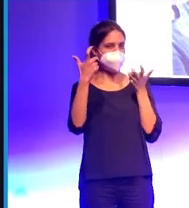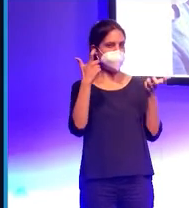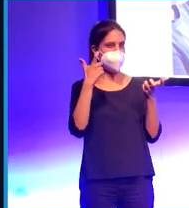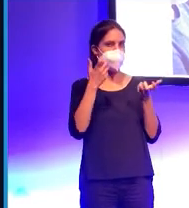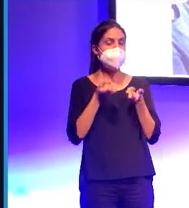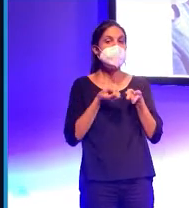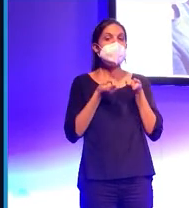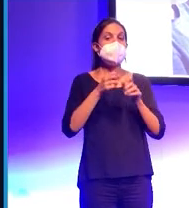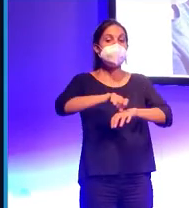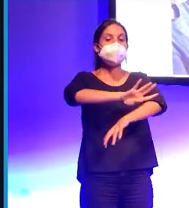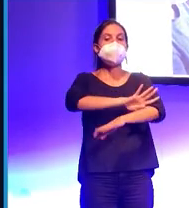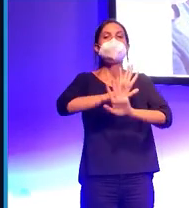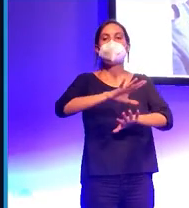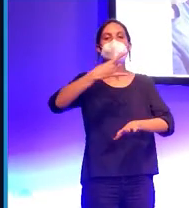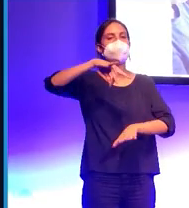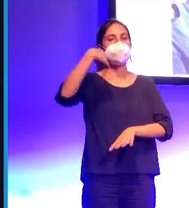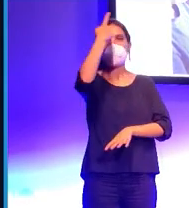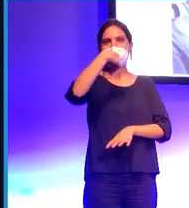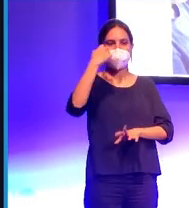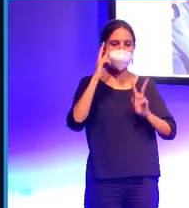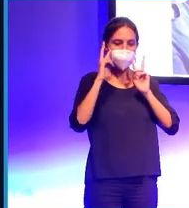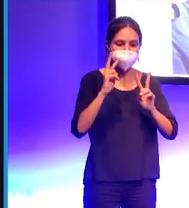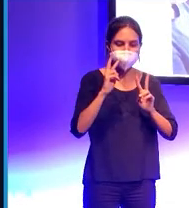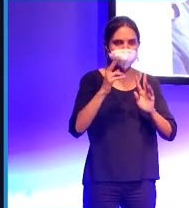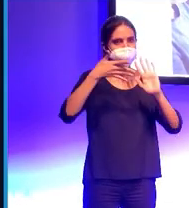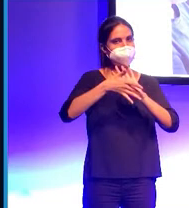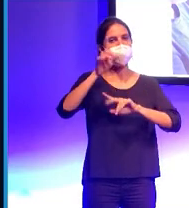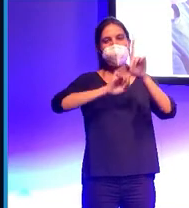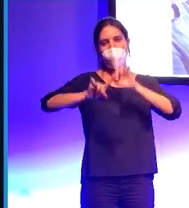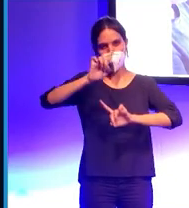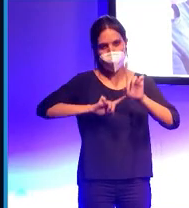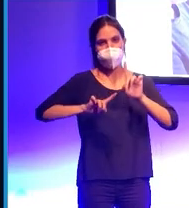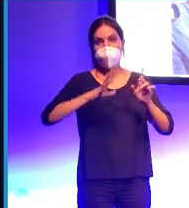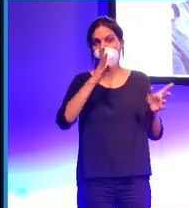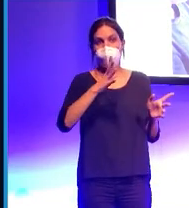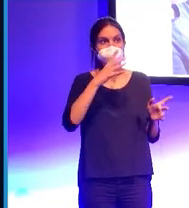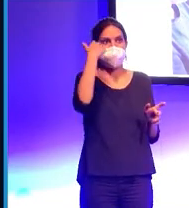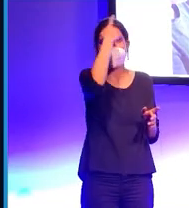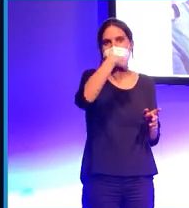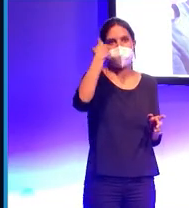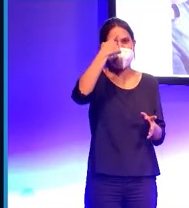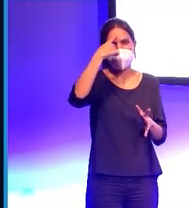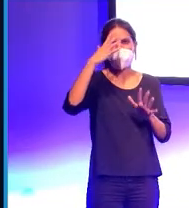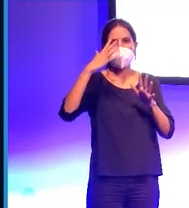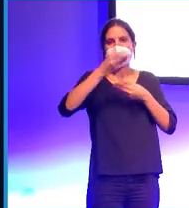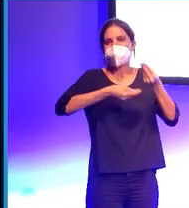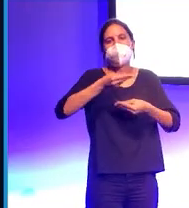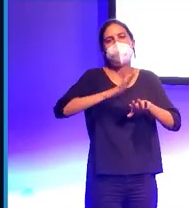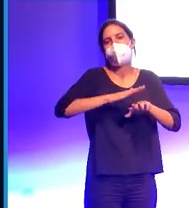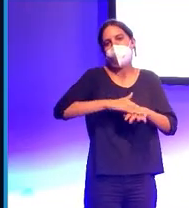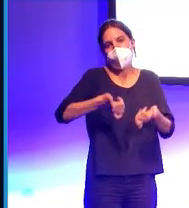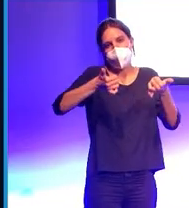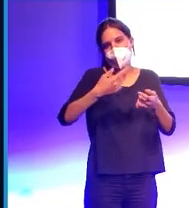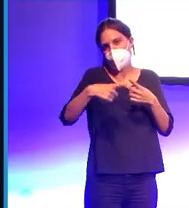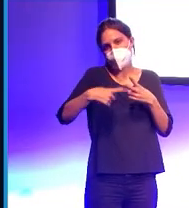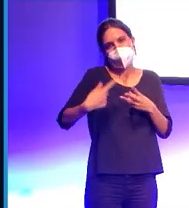visual y solo miramos la cara vamos a tener problemas porque movemos la cara por muchos otros motivos aparte de para expresar emociones. Y